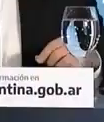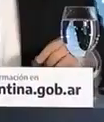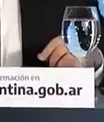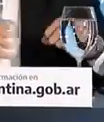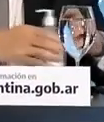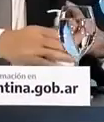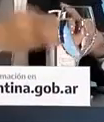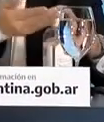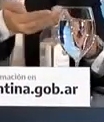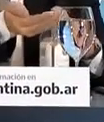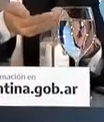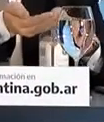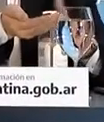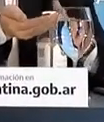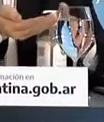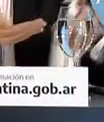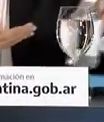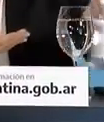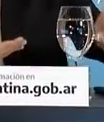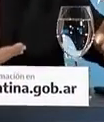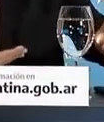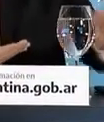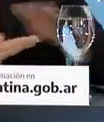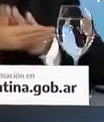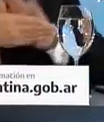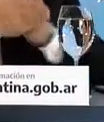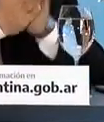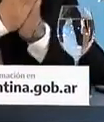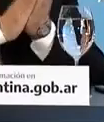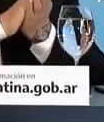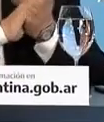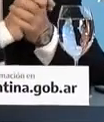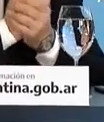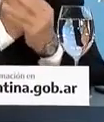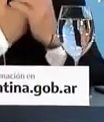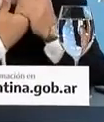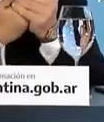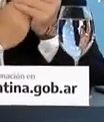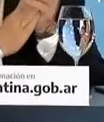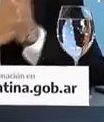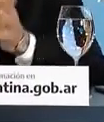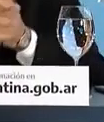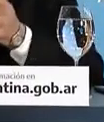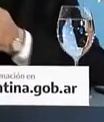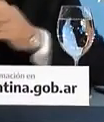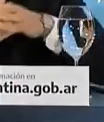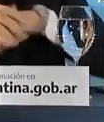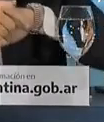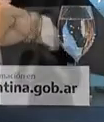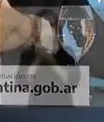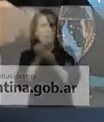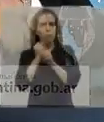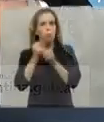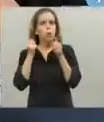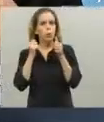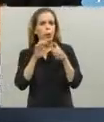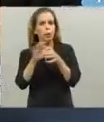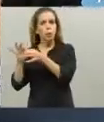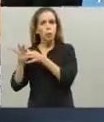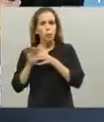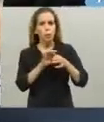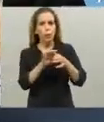Quiero también destacar que estamos trabajando muy bien en forma coordinada, en forma unida desde el primer día y lo vamos a seguir haciendo.